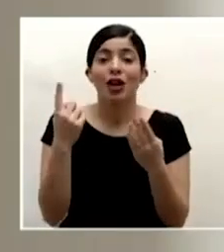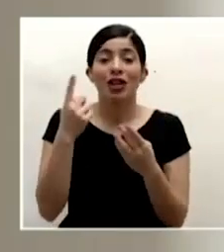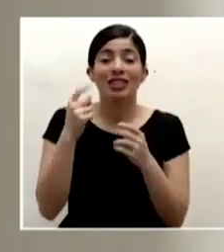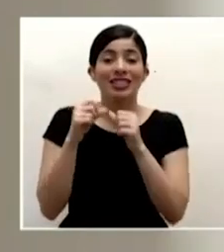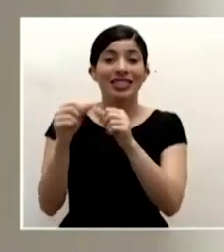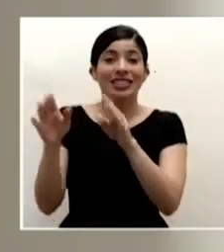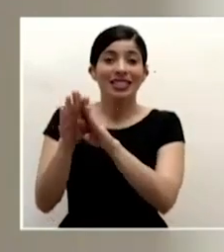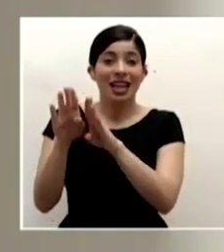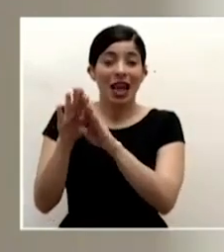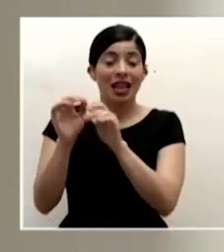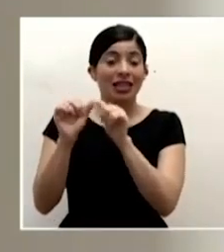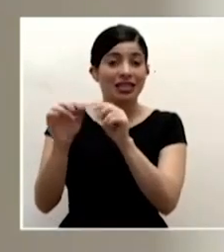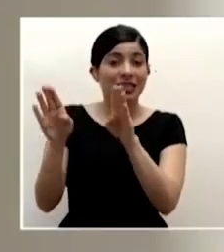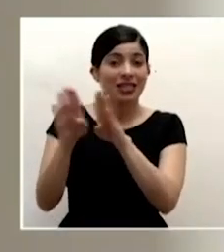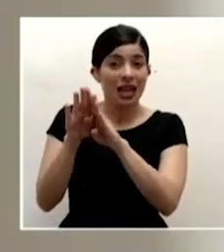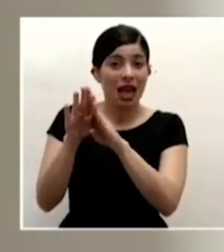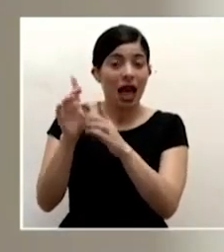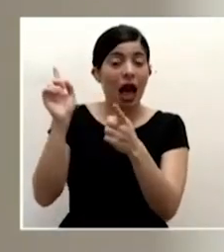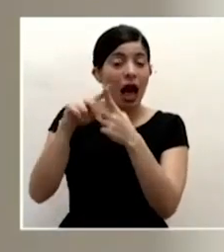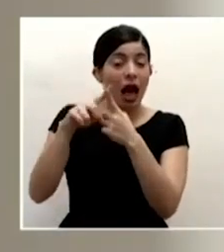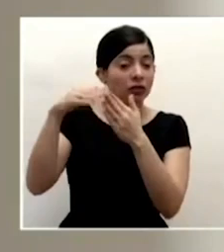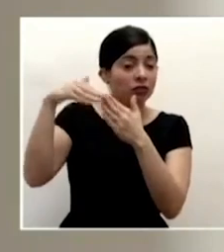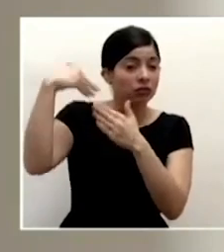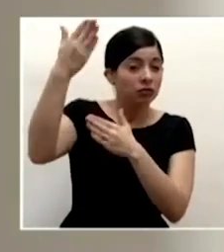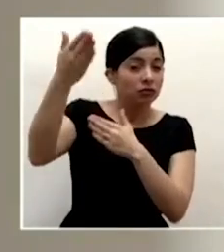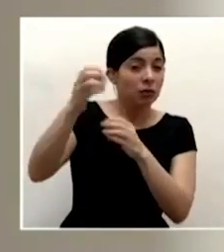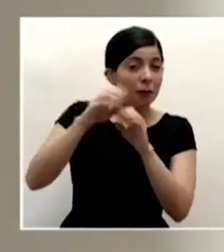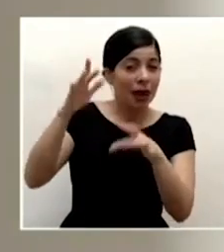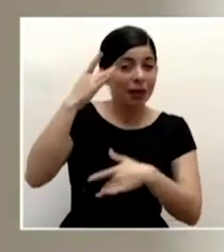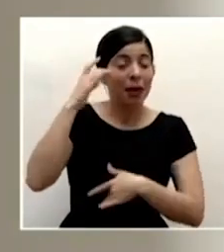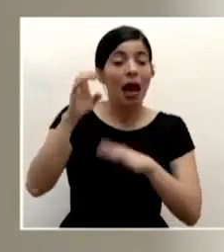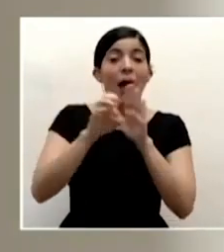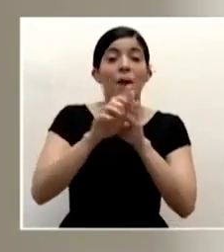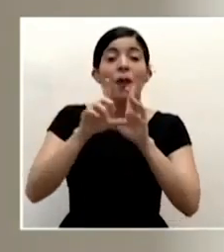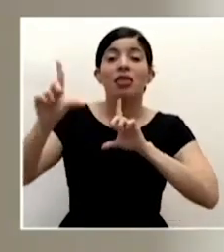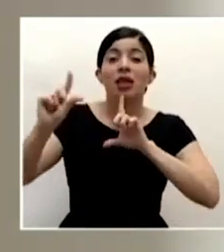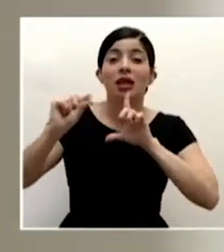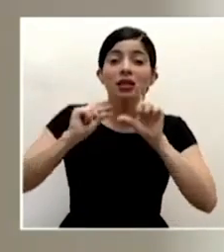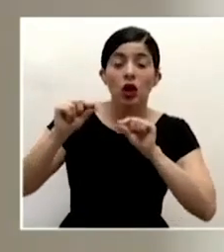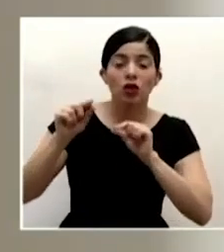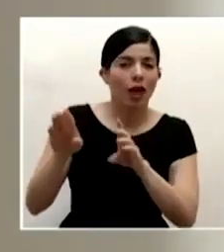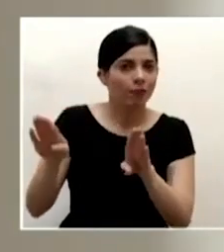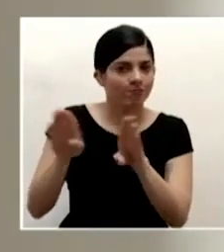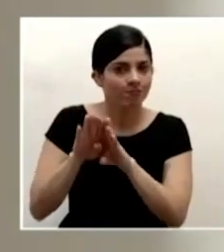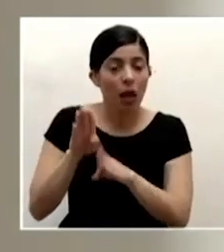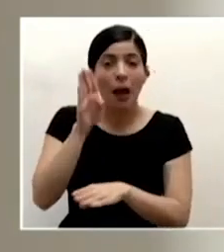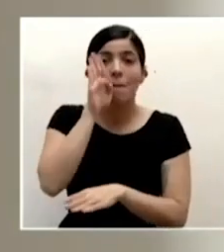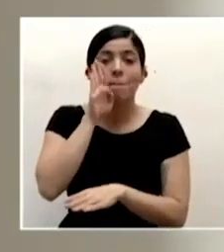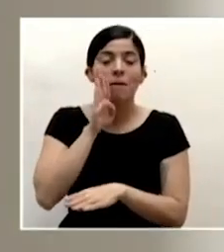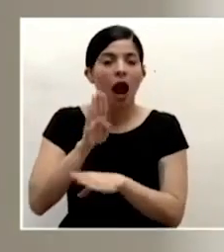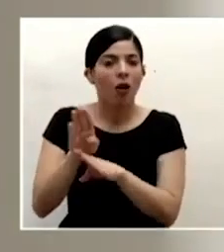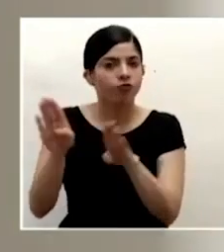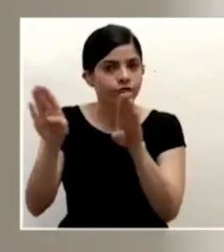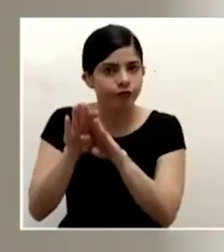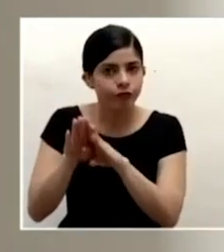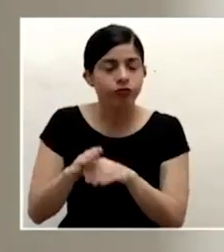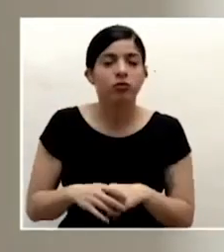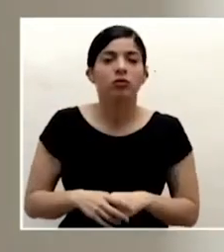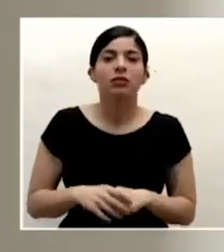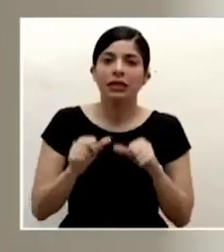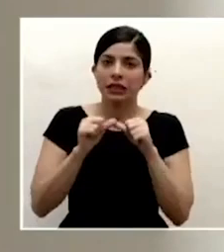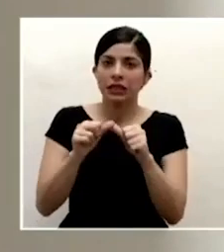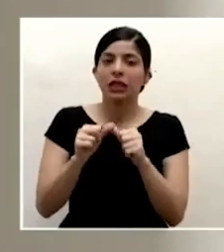hasta muy avanzada la pandemia por ejemplo lo que son discotecas lo que son bares o este bares o